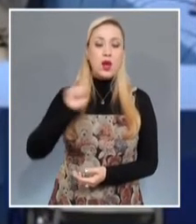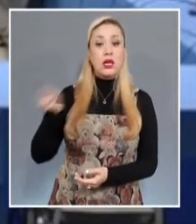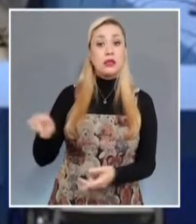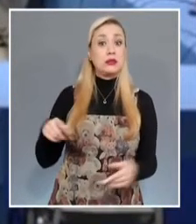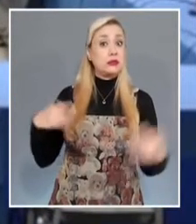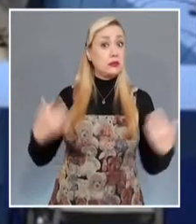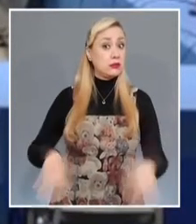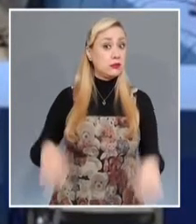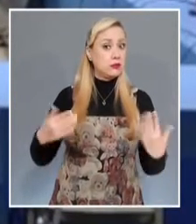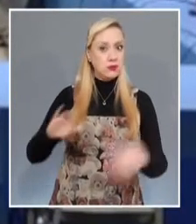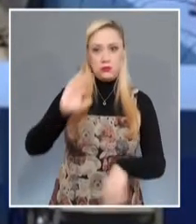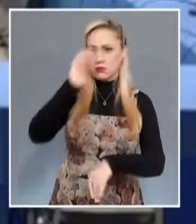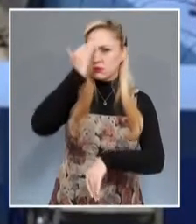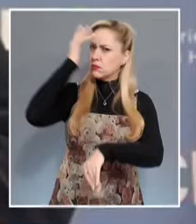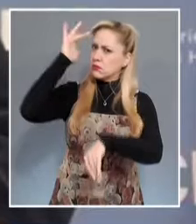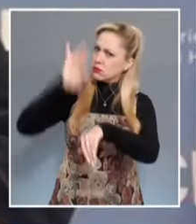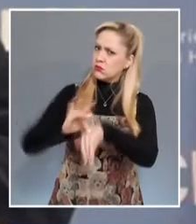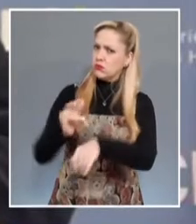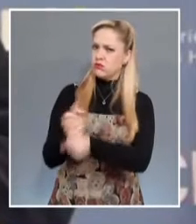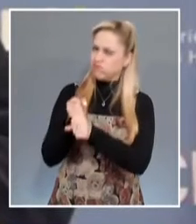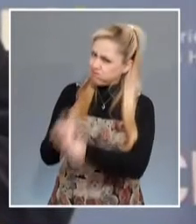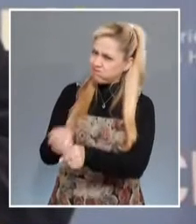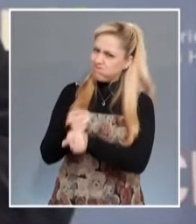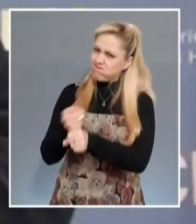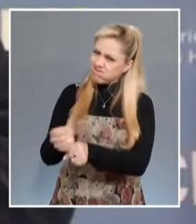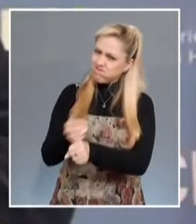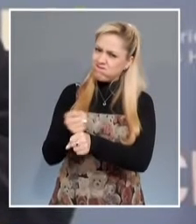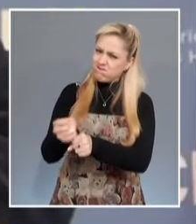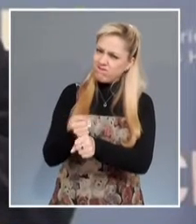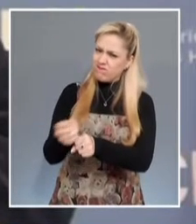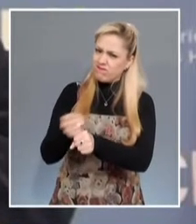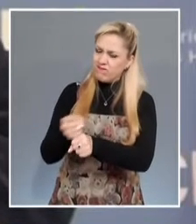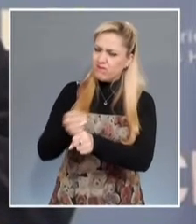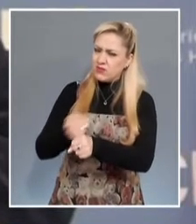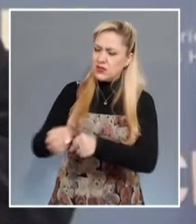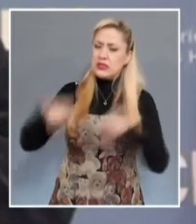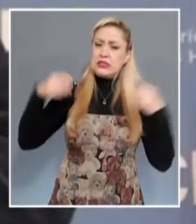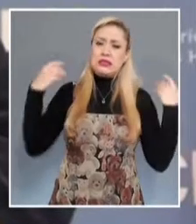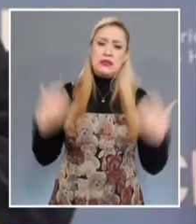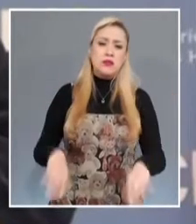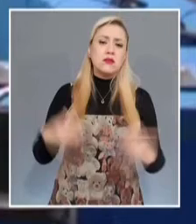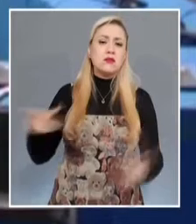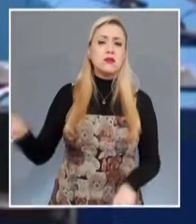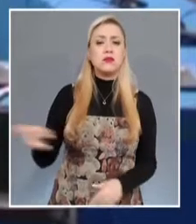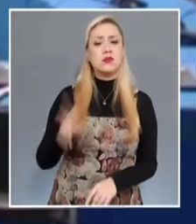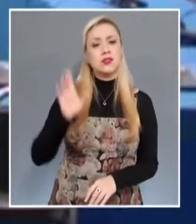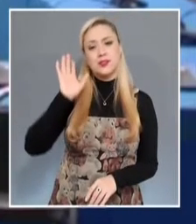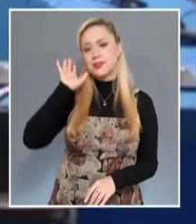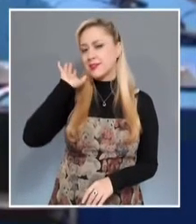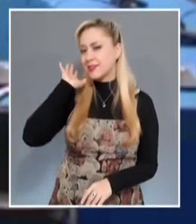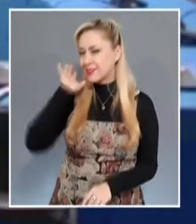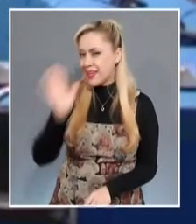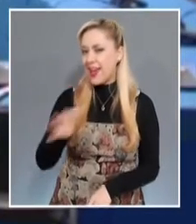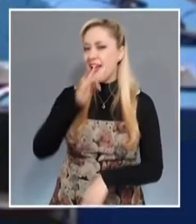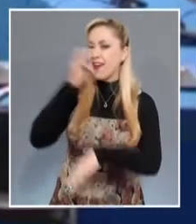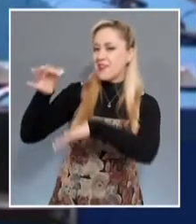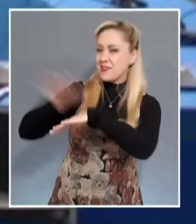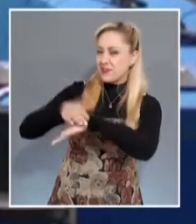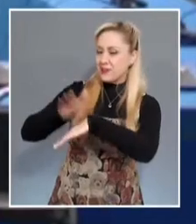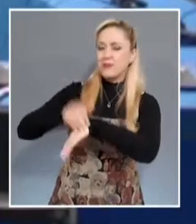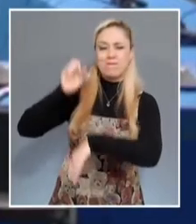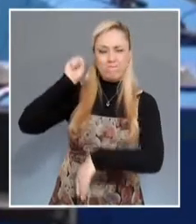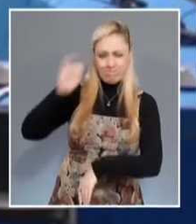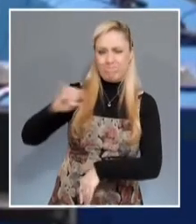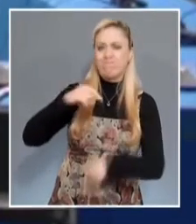Cruz, sobreviviente de tortura y de diversas violaciones a derechos humanos, que admitió su petición,